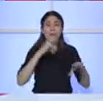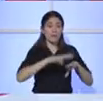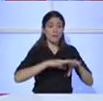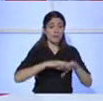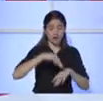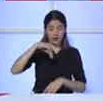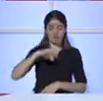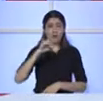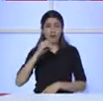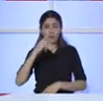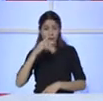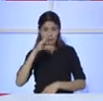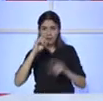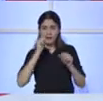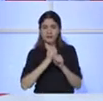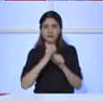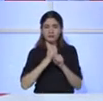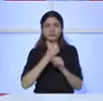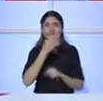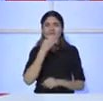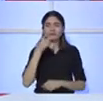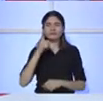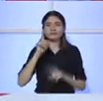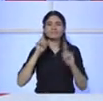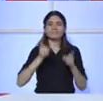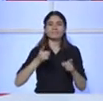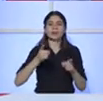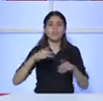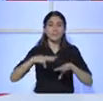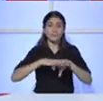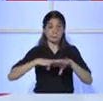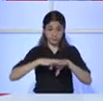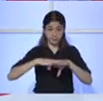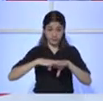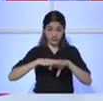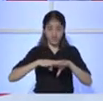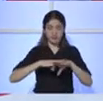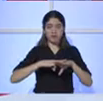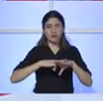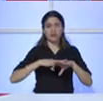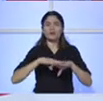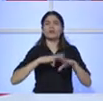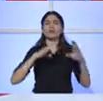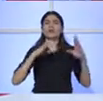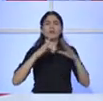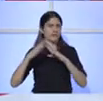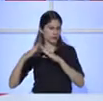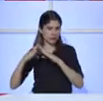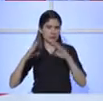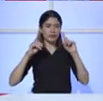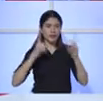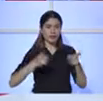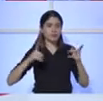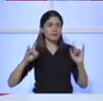éxito también con el MUC, con el Ministerio de la Vivienda. También ya obtuvimos récord, ya tenemos récord histórico de